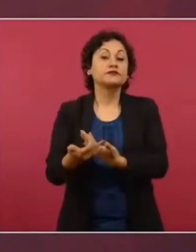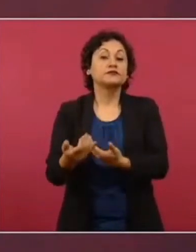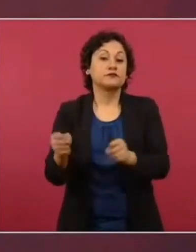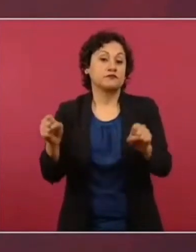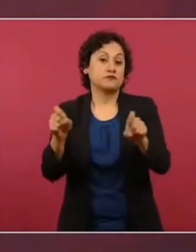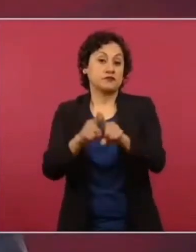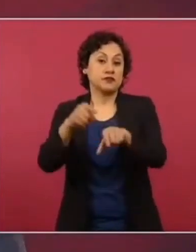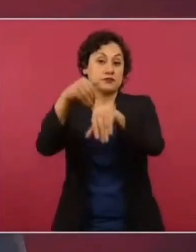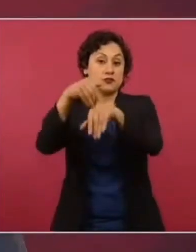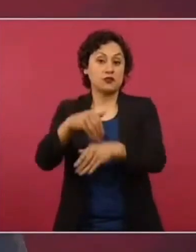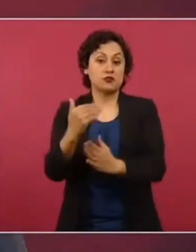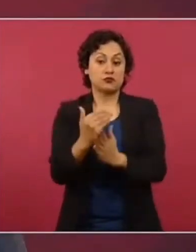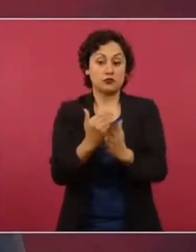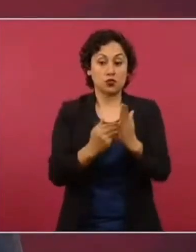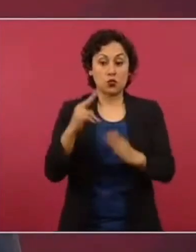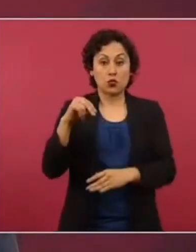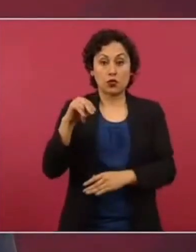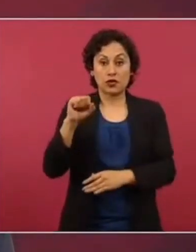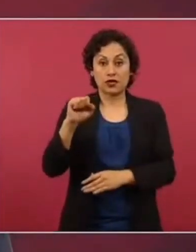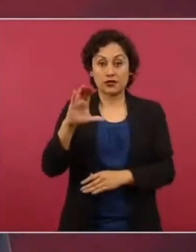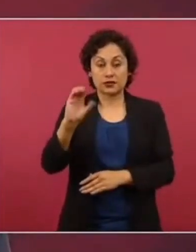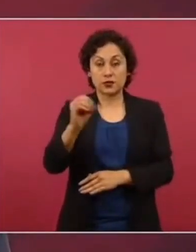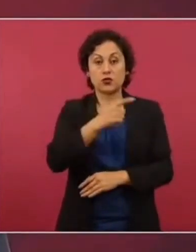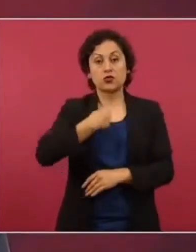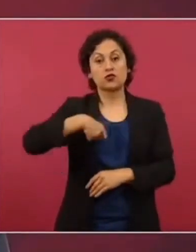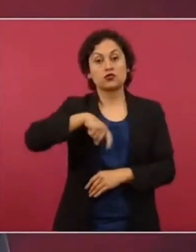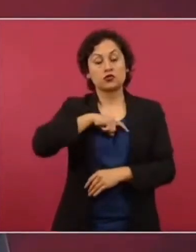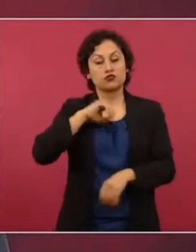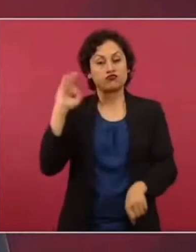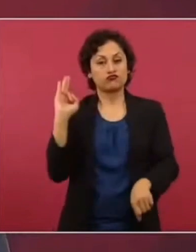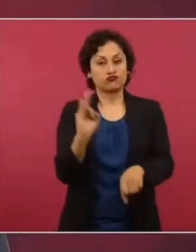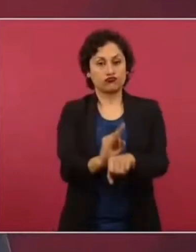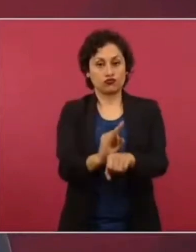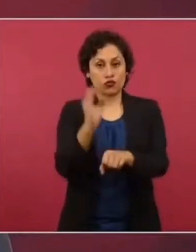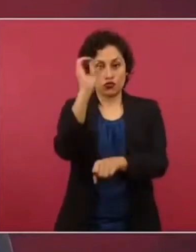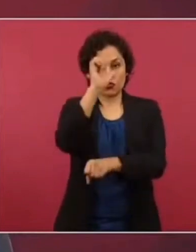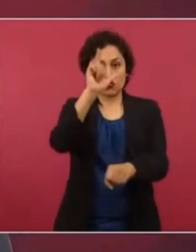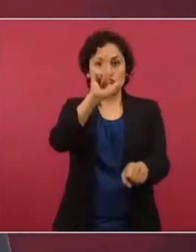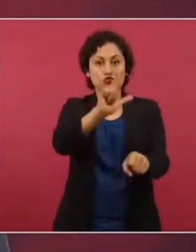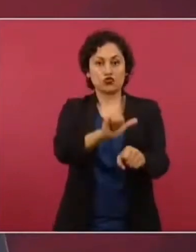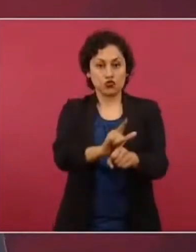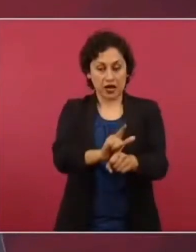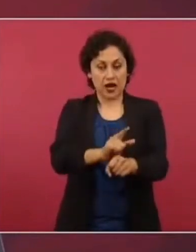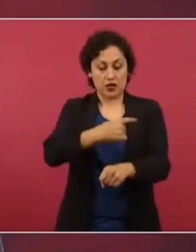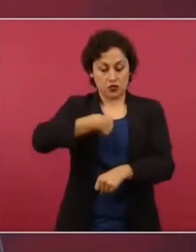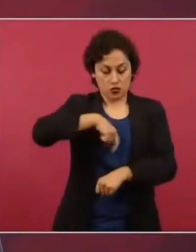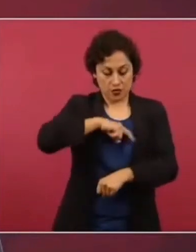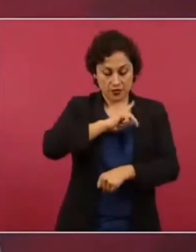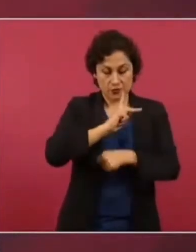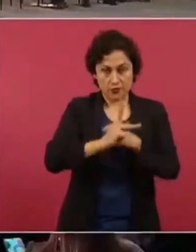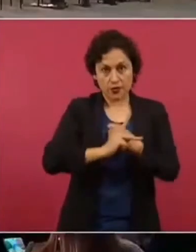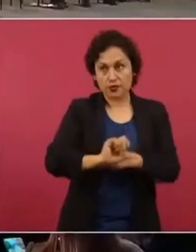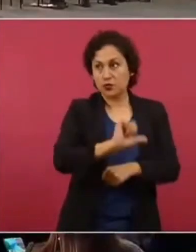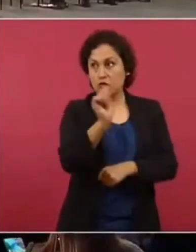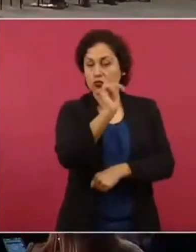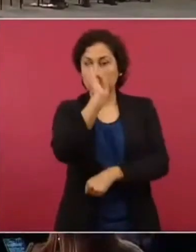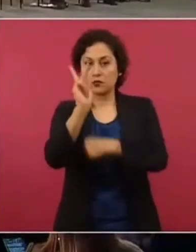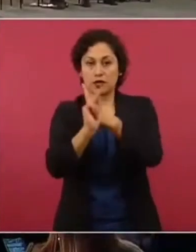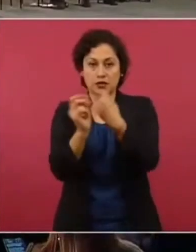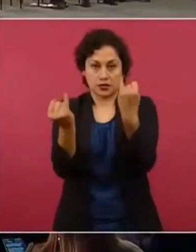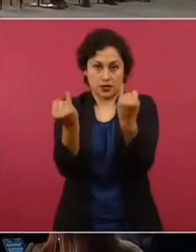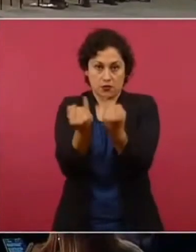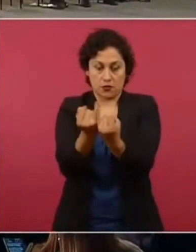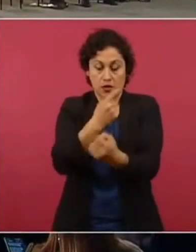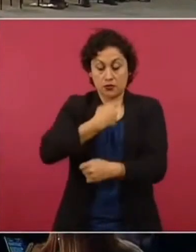ampliando nuestra alianza en defensa de los patrimonios culturales de otras naciones. Italia, así